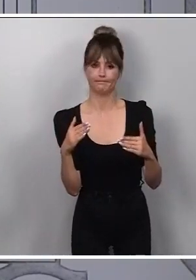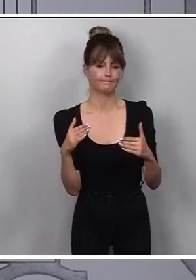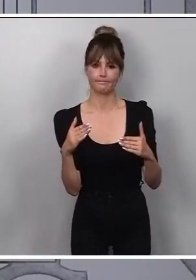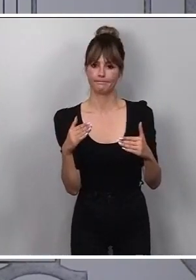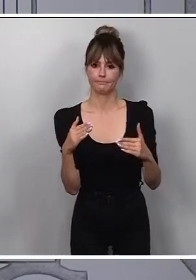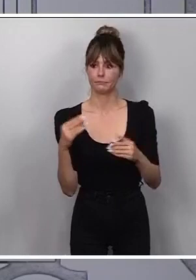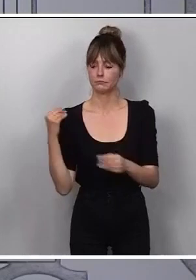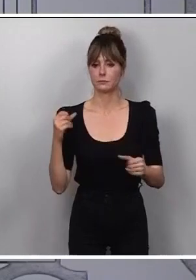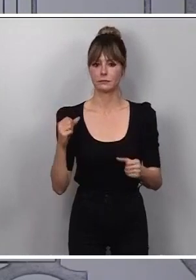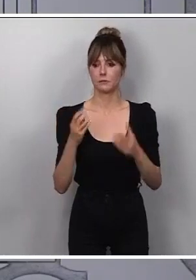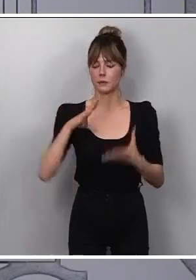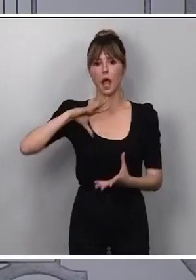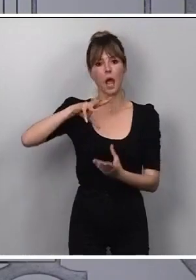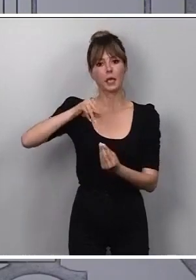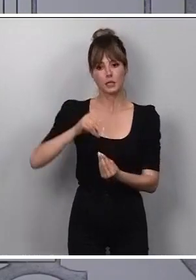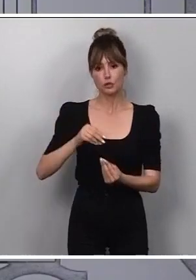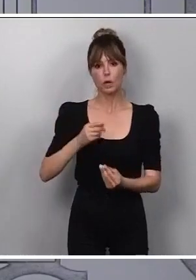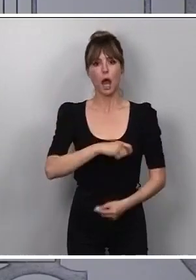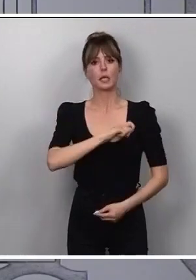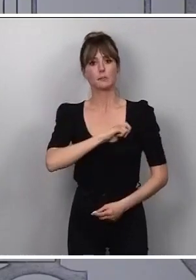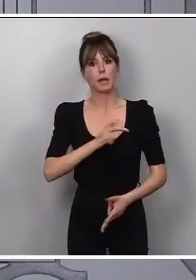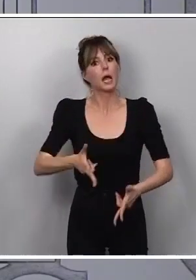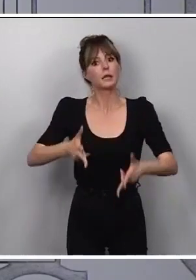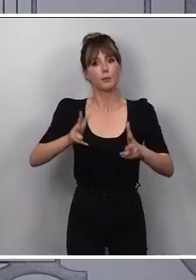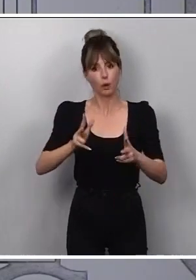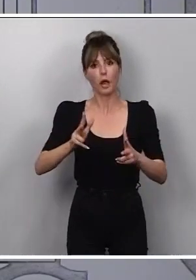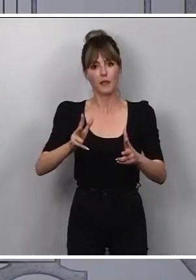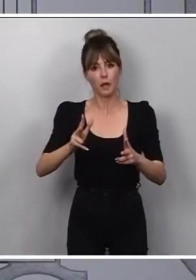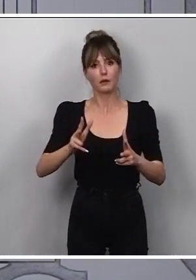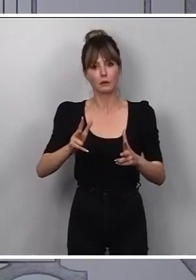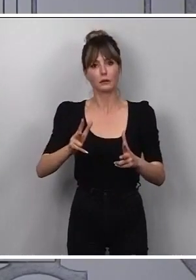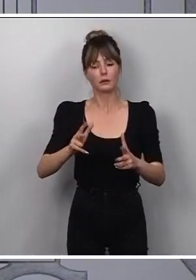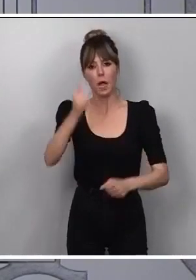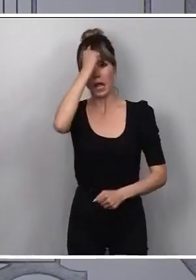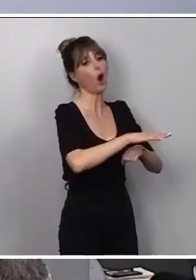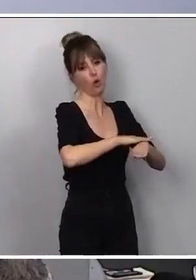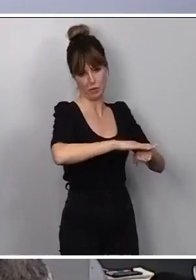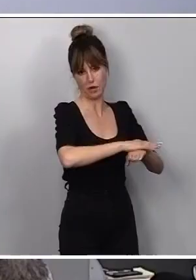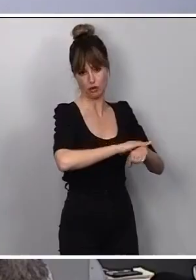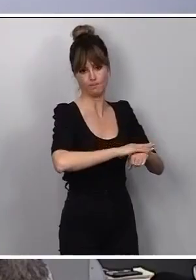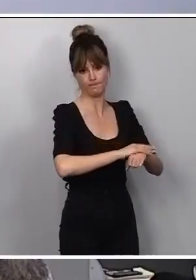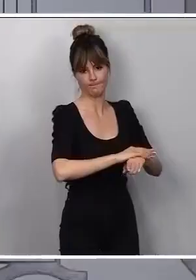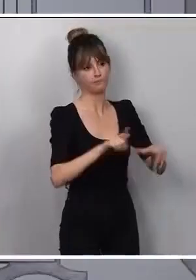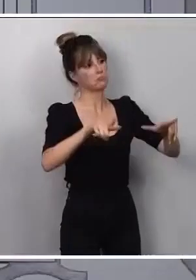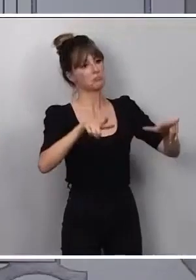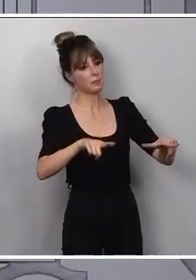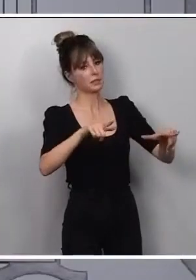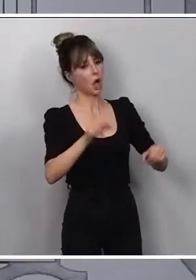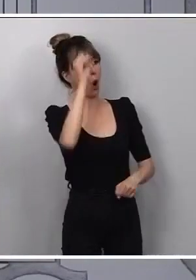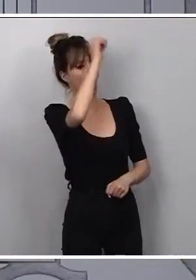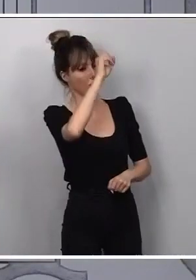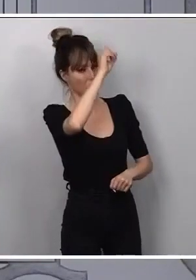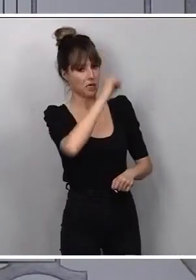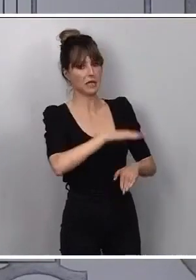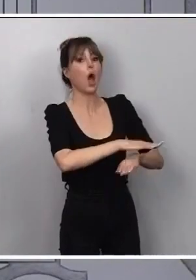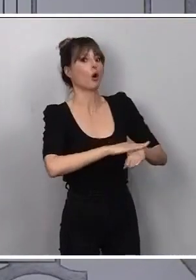con la propia historia de nuestro país y con la democracia que fue quien derrotó al terrorismo de ETA. Esta mesa traslada las opiniones en nombre